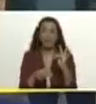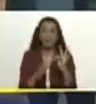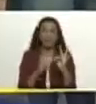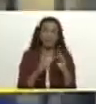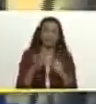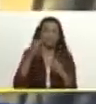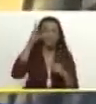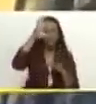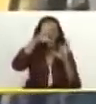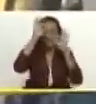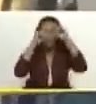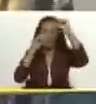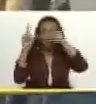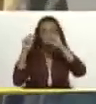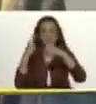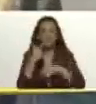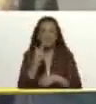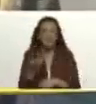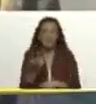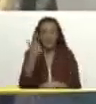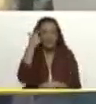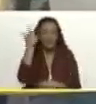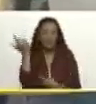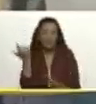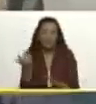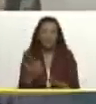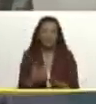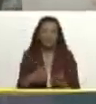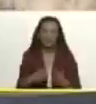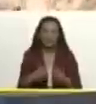yo no sé qué dice aquí Jesús Moreno